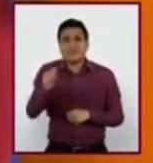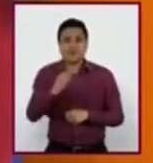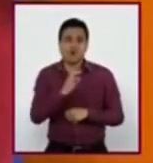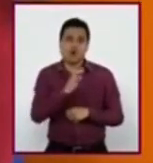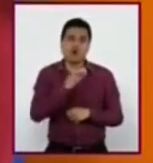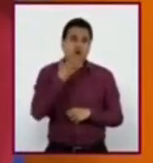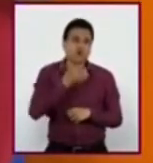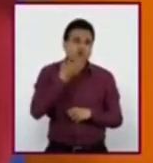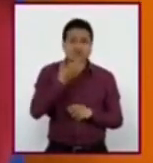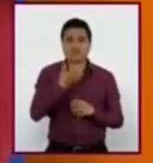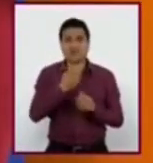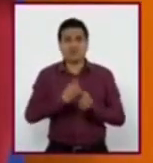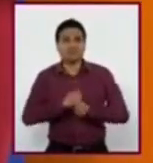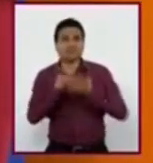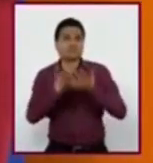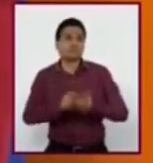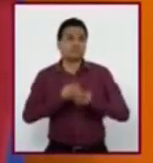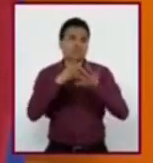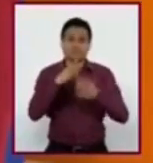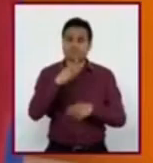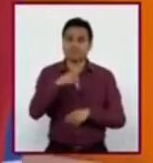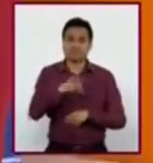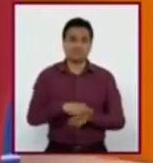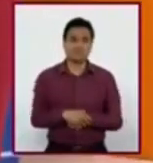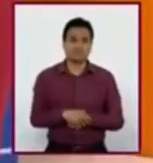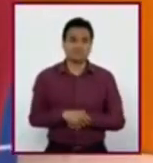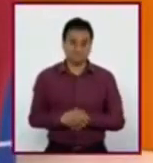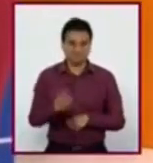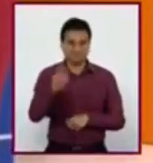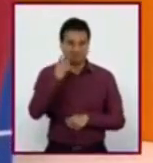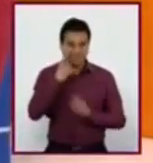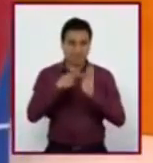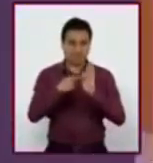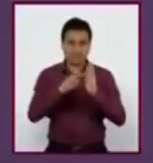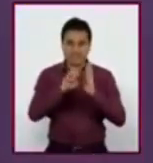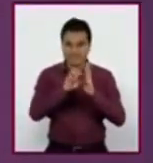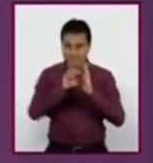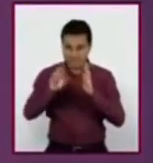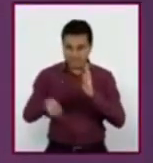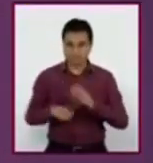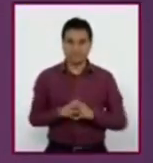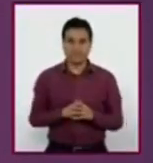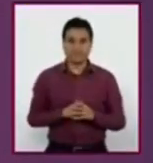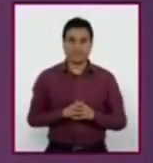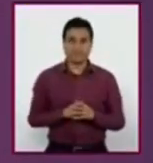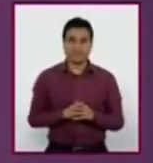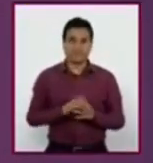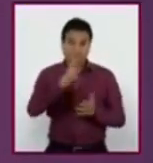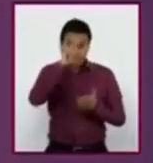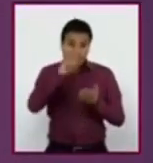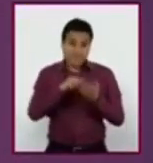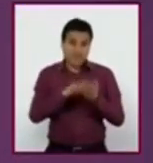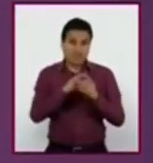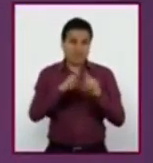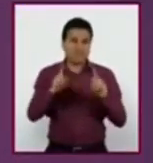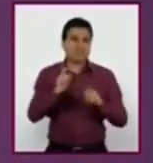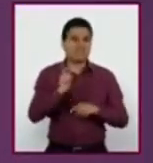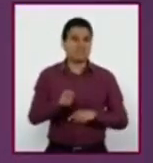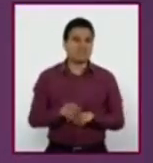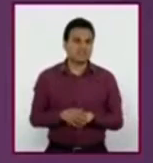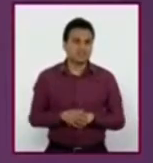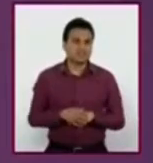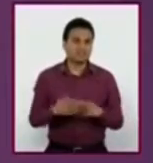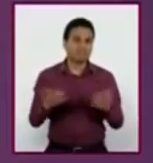adapta según sus características y necesidades. Escuchemos algunos ejemplos. Creo que la diferencia fundamental es